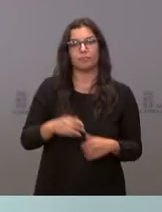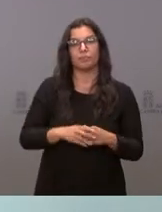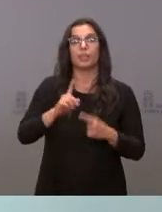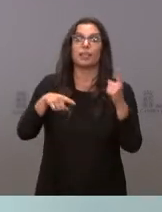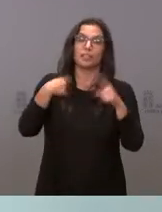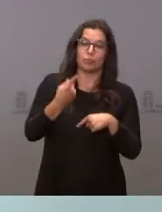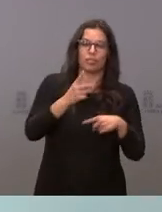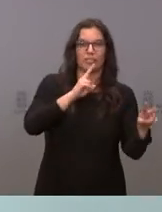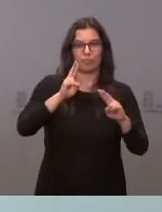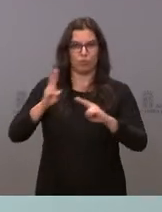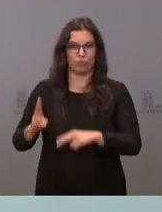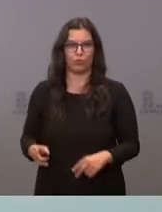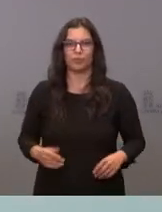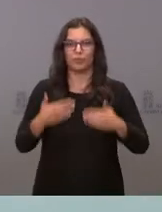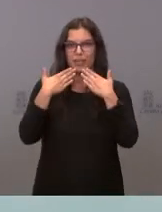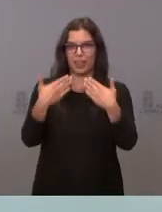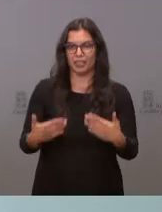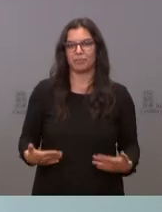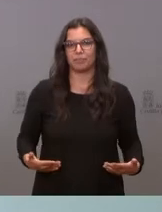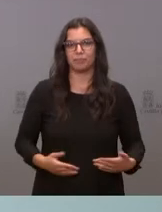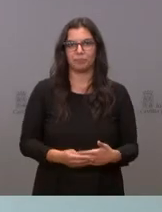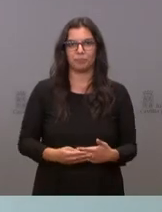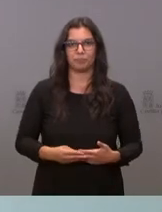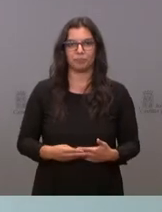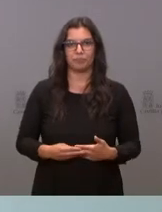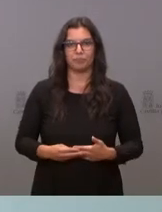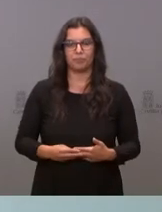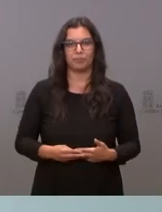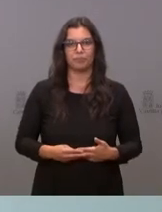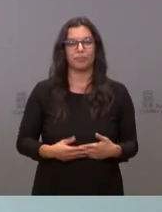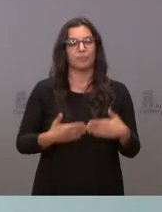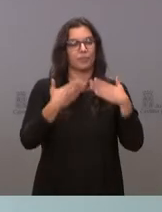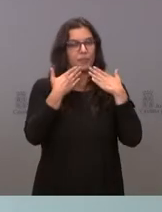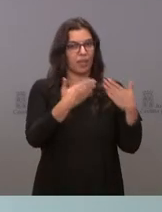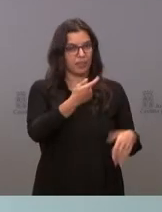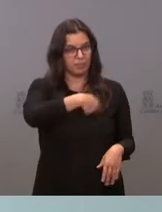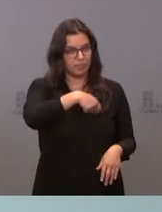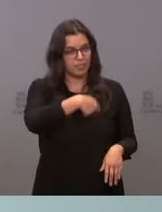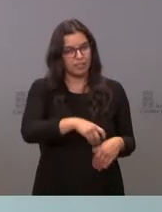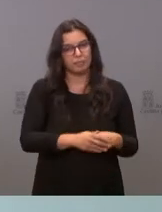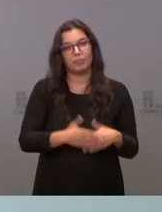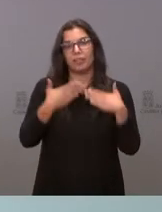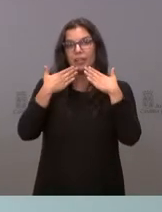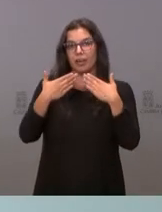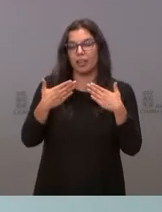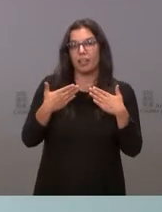contestaremos a sus preguntas. Muchas gracias. Pues muchísimas gracias, presidente. Muchísimas gracias